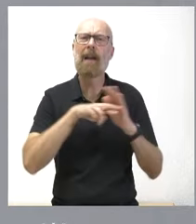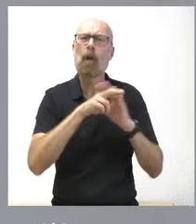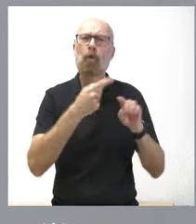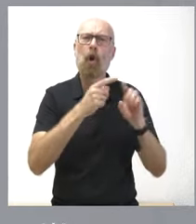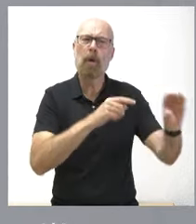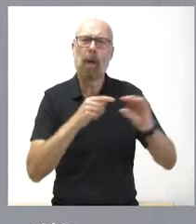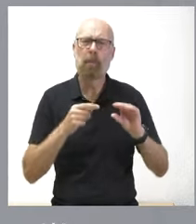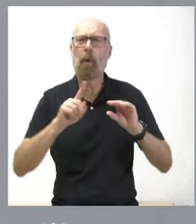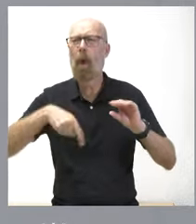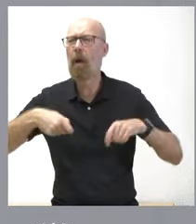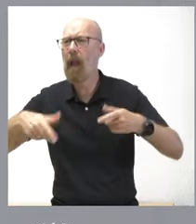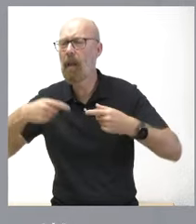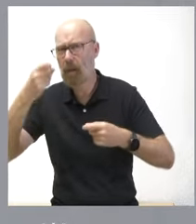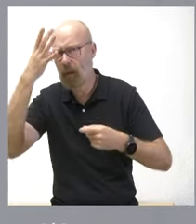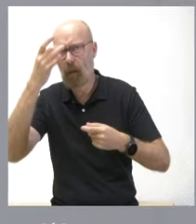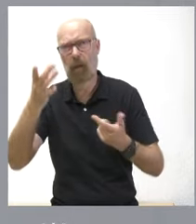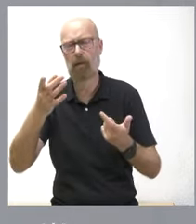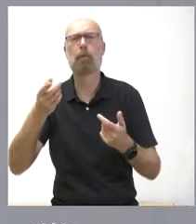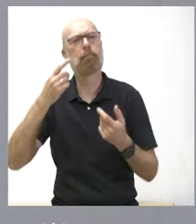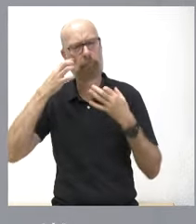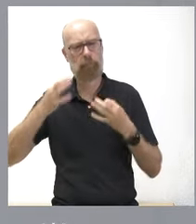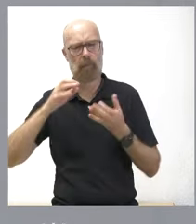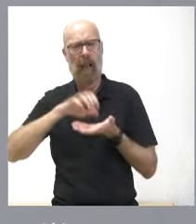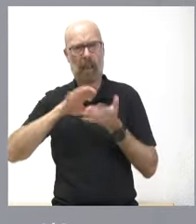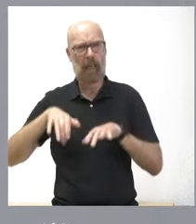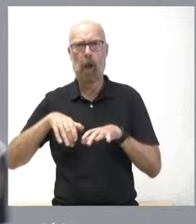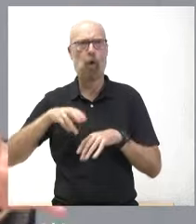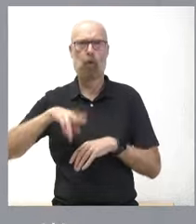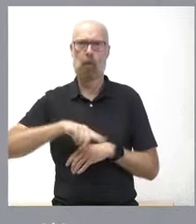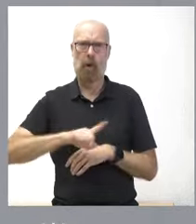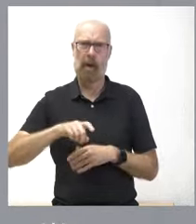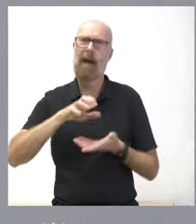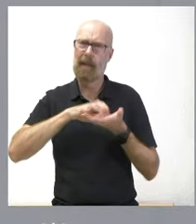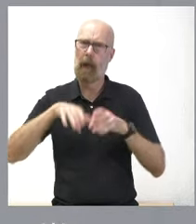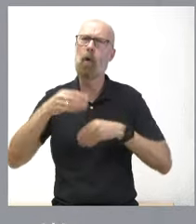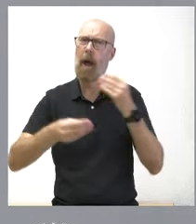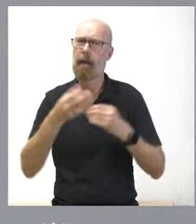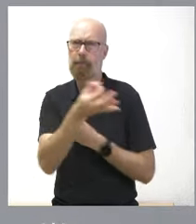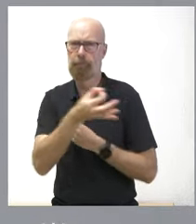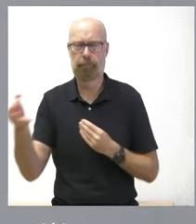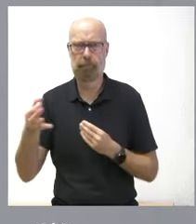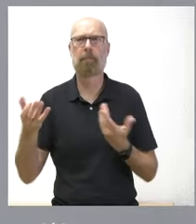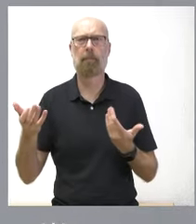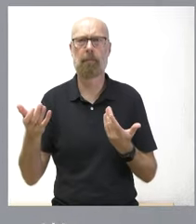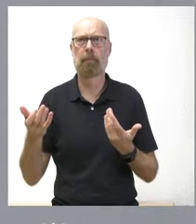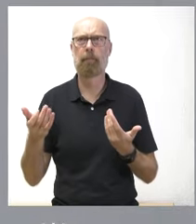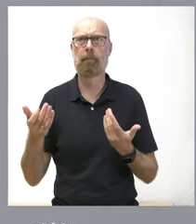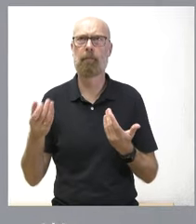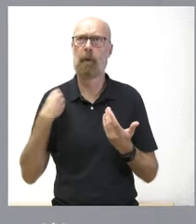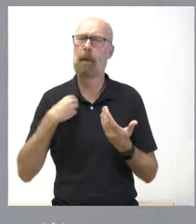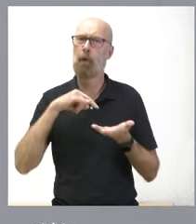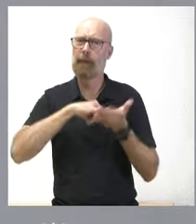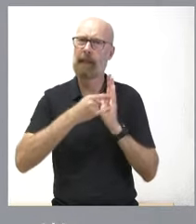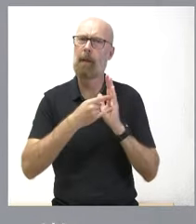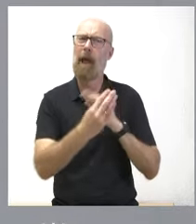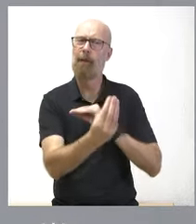verán ustedes que en el caso concreto de Castilla y León, que tenemos también como otras una infrafinanciación en el sistema de